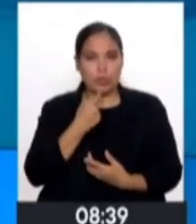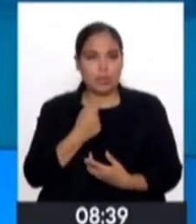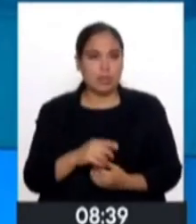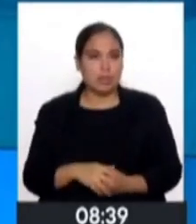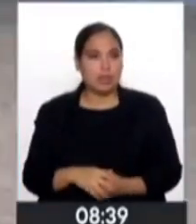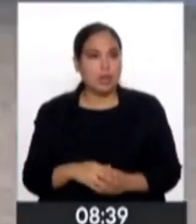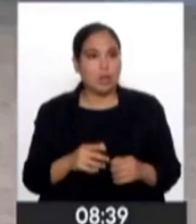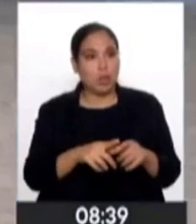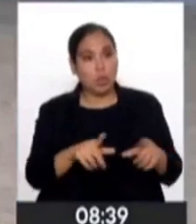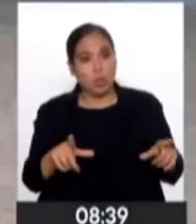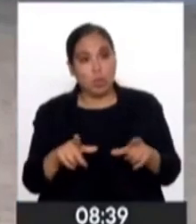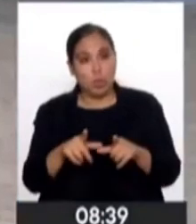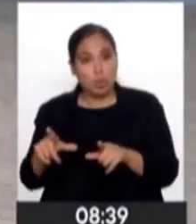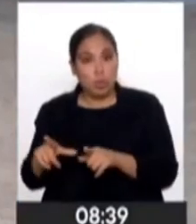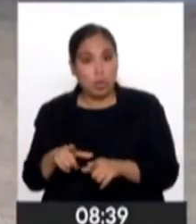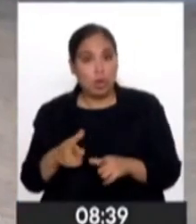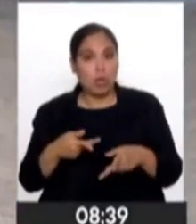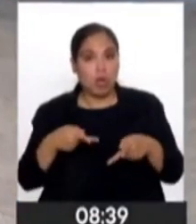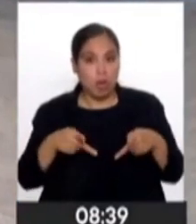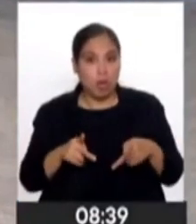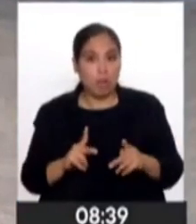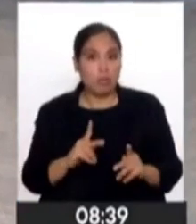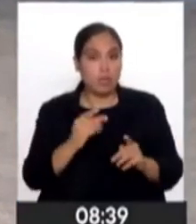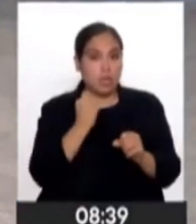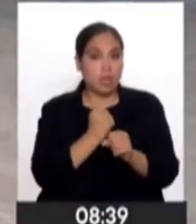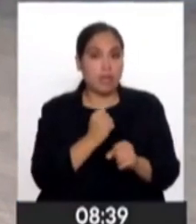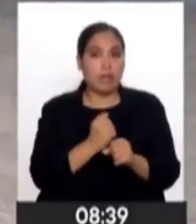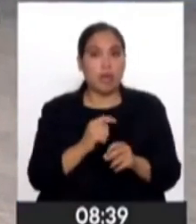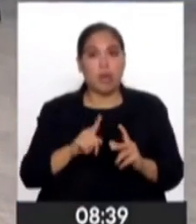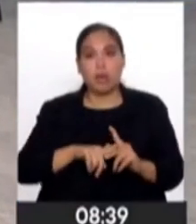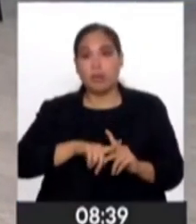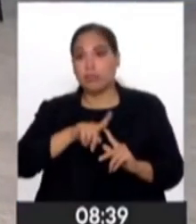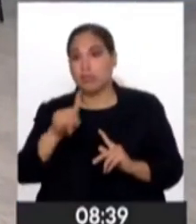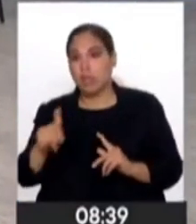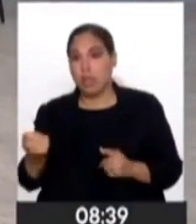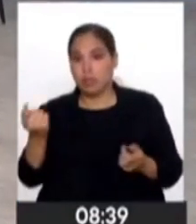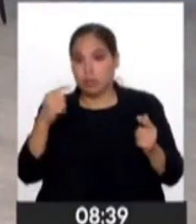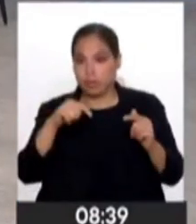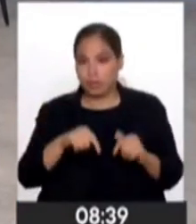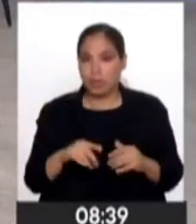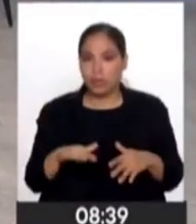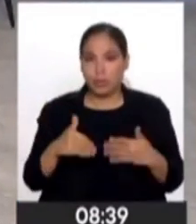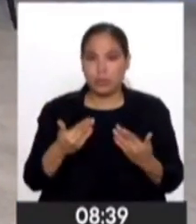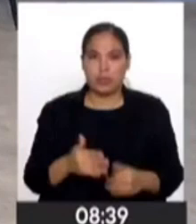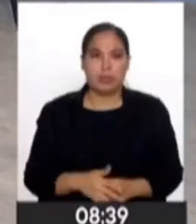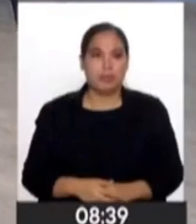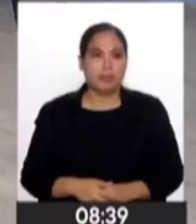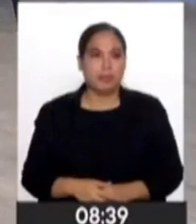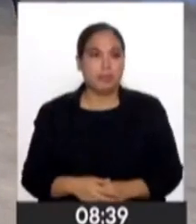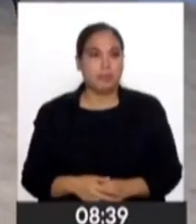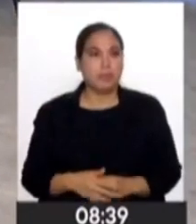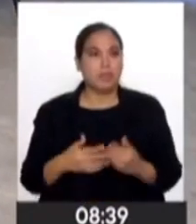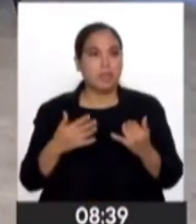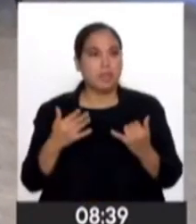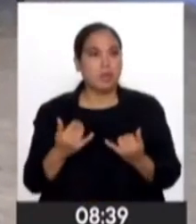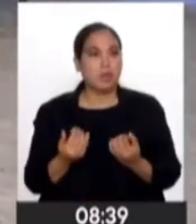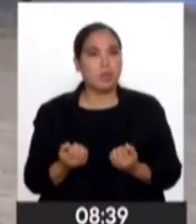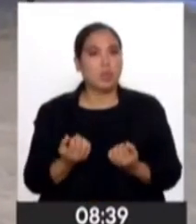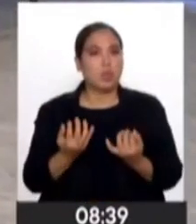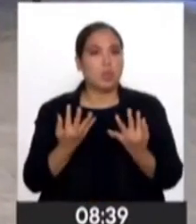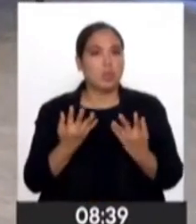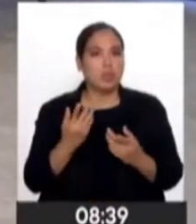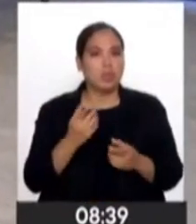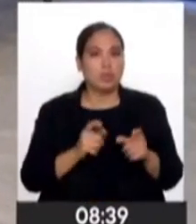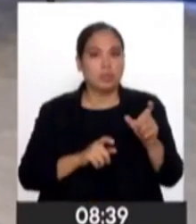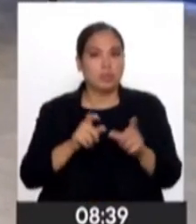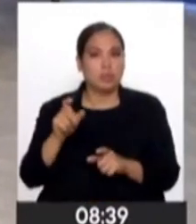Que tenía estos lugares de acogida en el que le permitía trabajar y luego regresar para poder descansar. Estamos hablando ahora cuántas son las personas que se